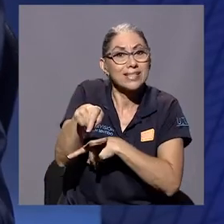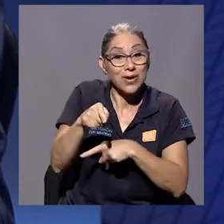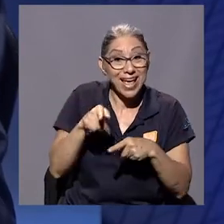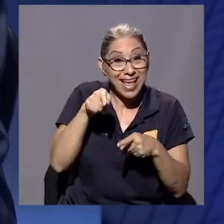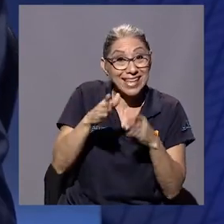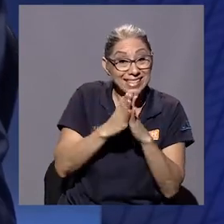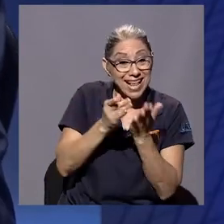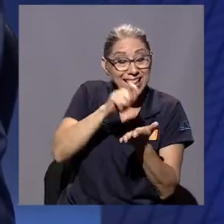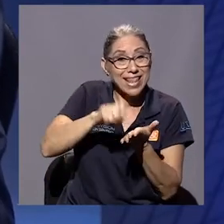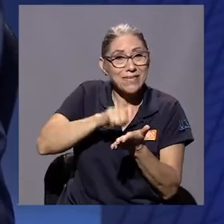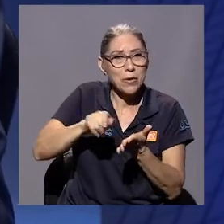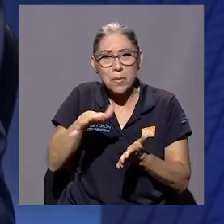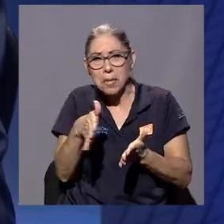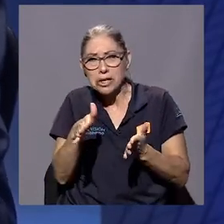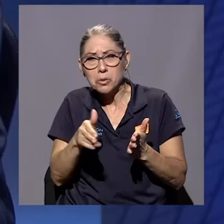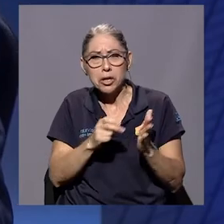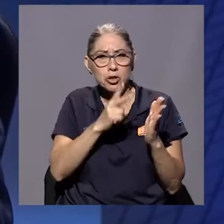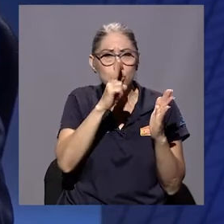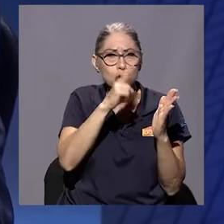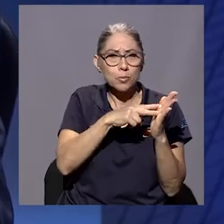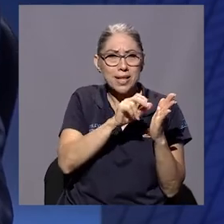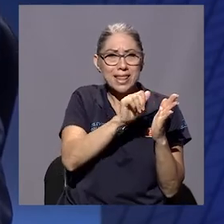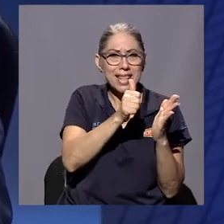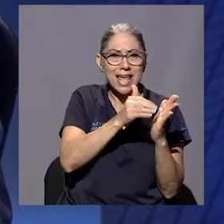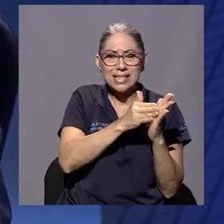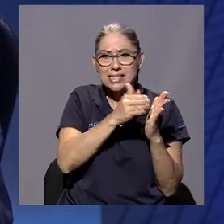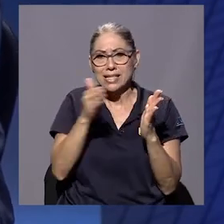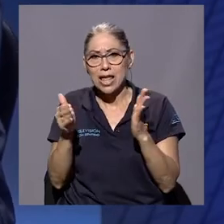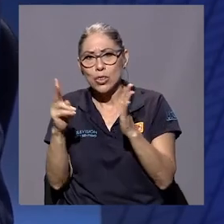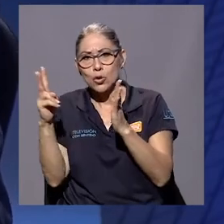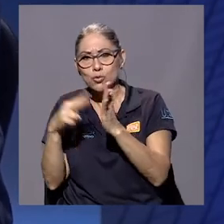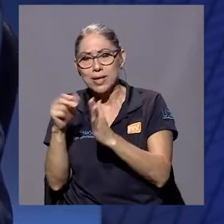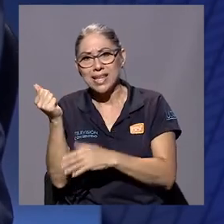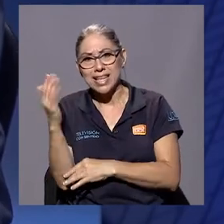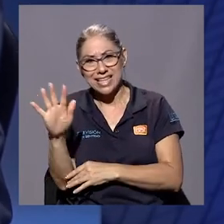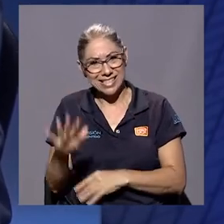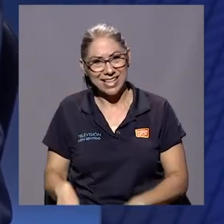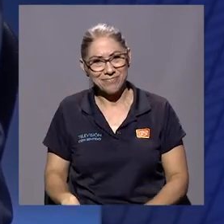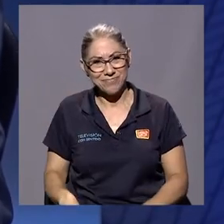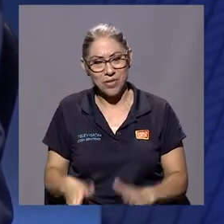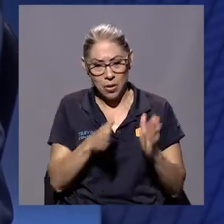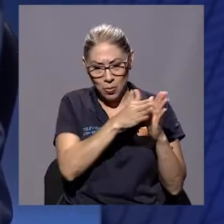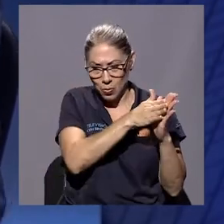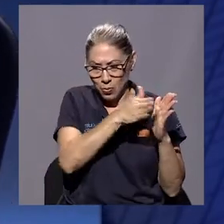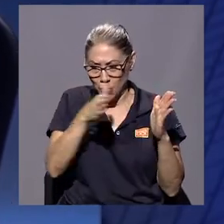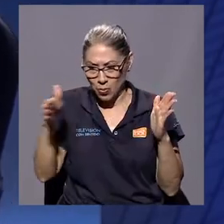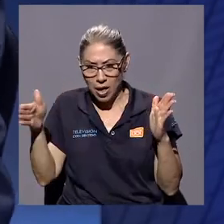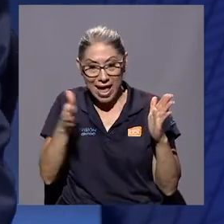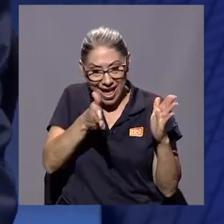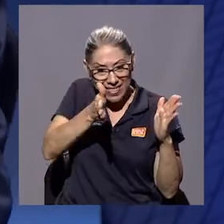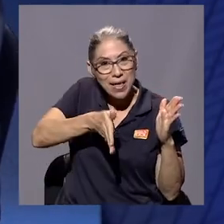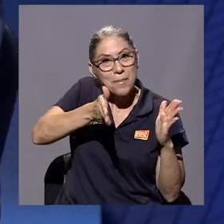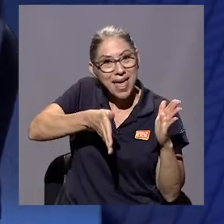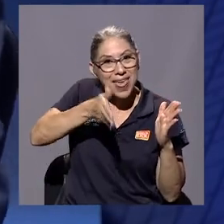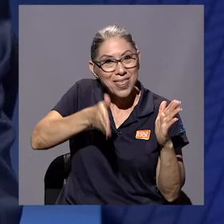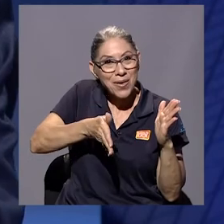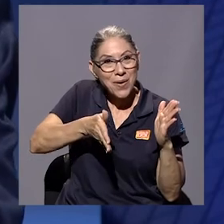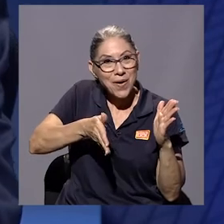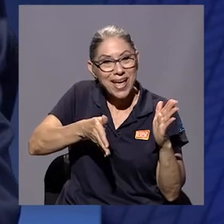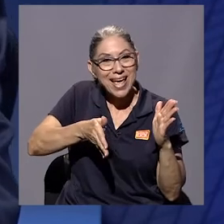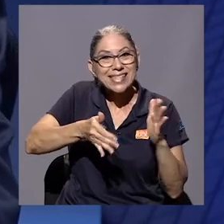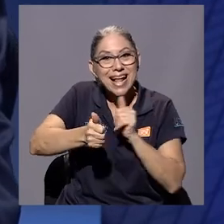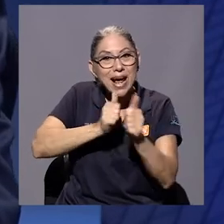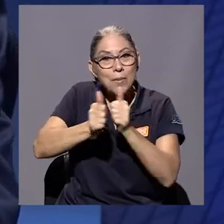entre más o menos 2010 y 2015 y entre medio está el Mundial de Fútbol en